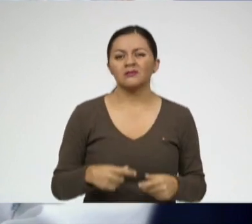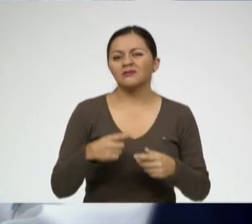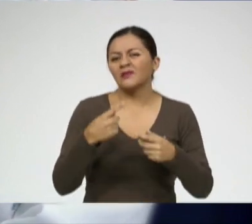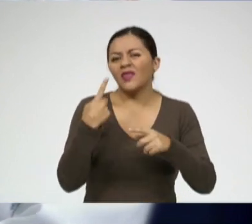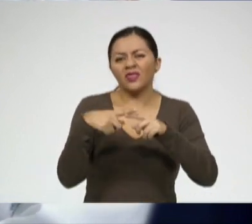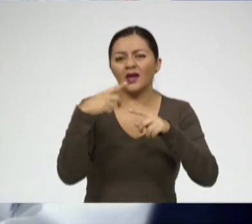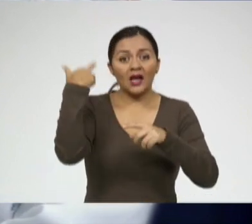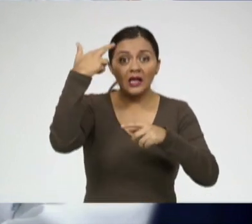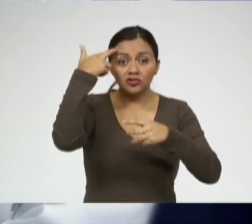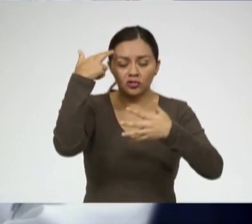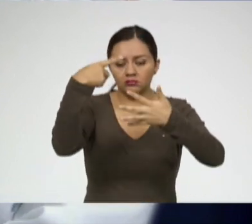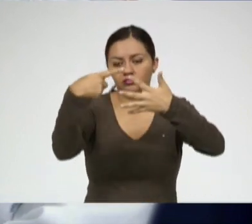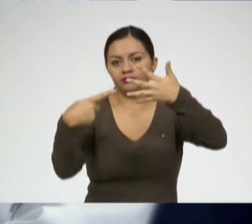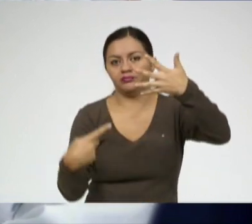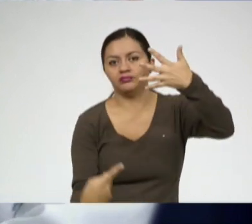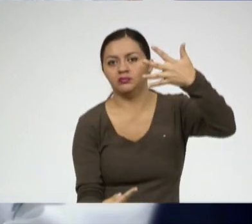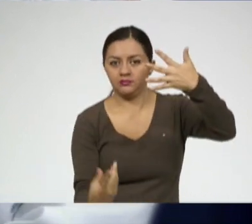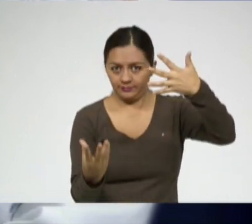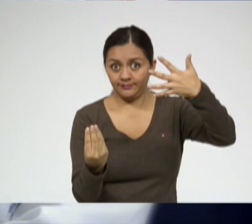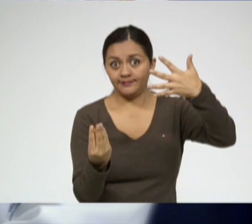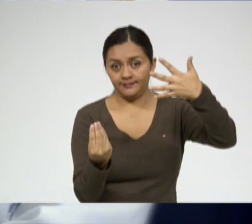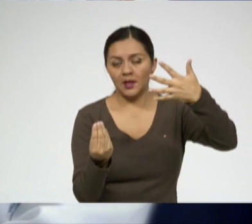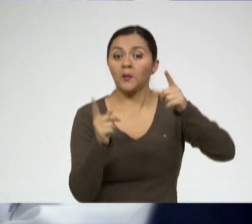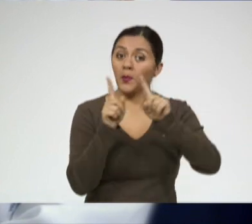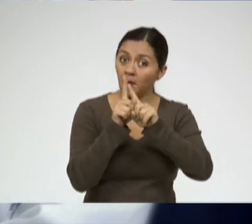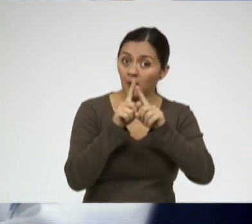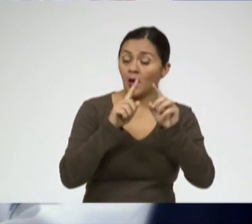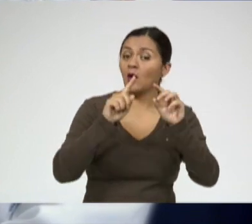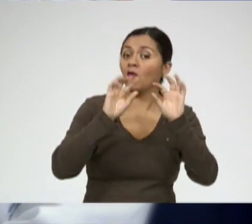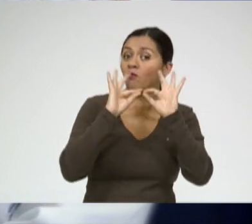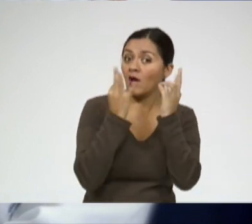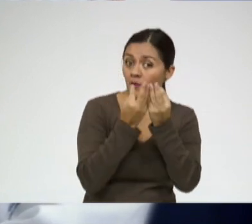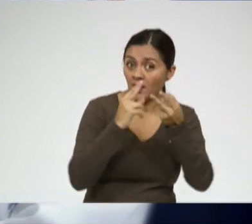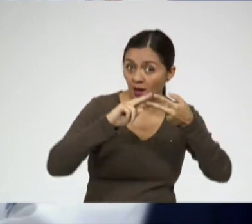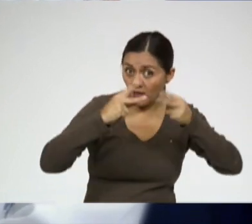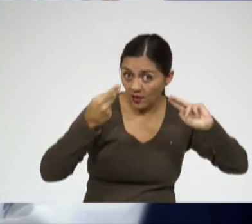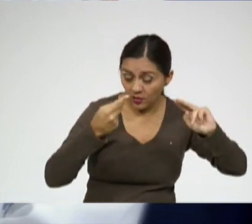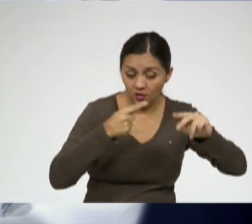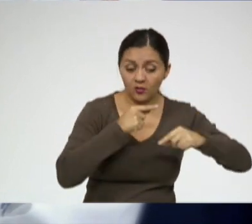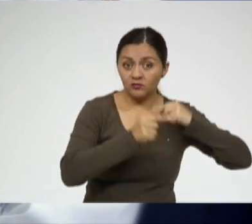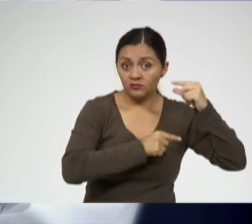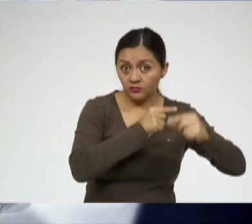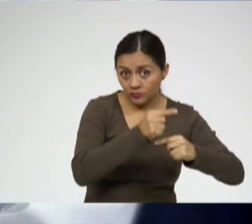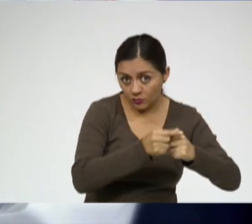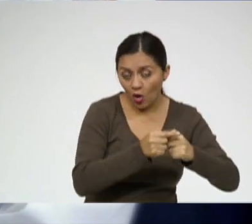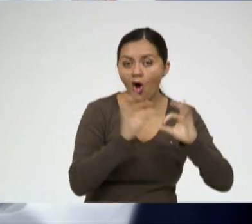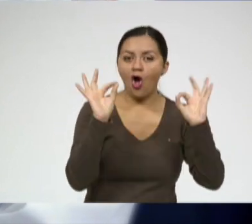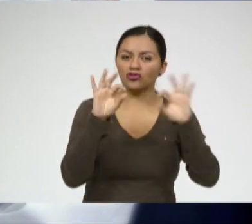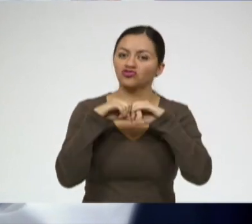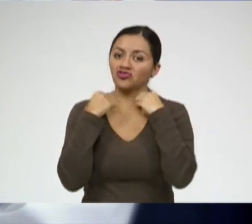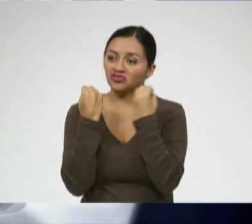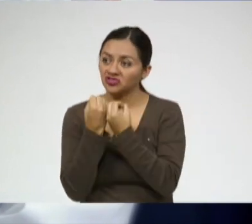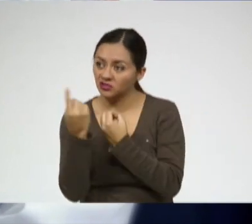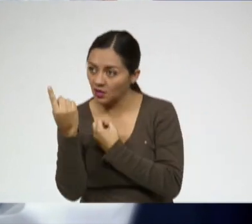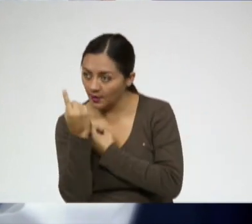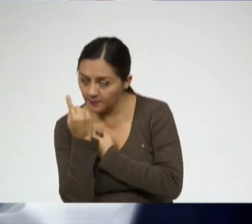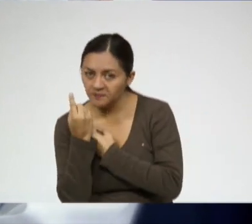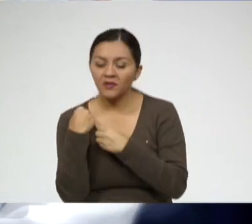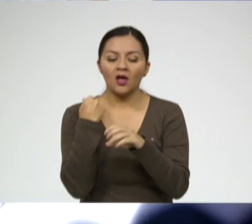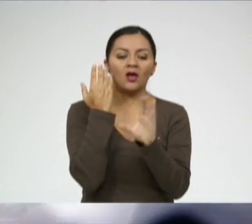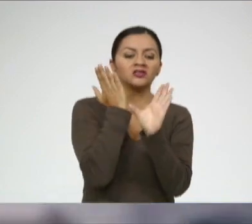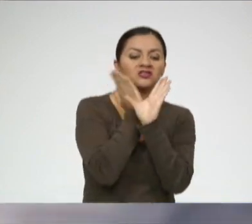Influyen factores genéticos, biológicos, sociales, psicológicos.